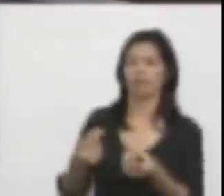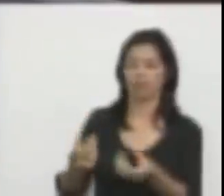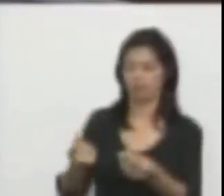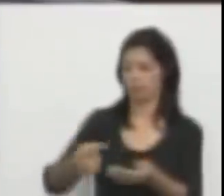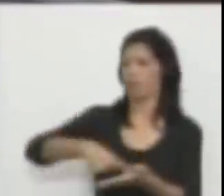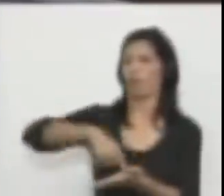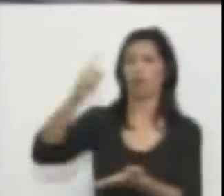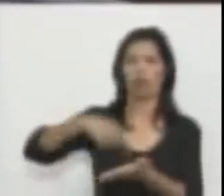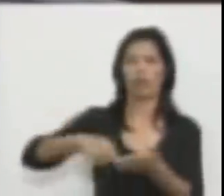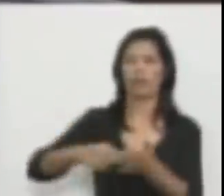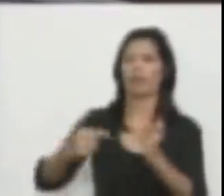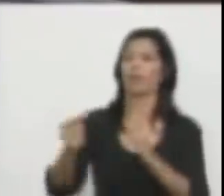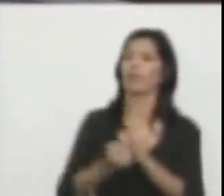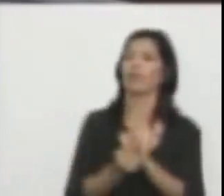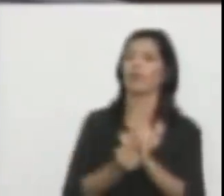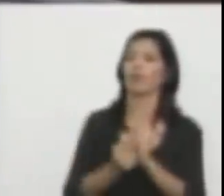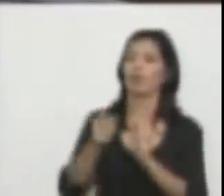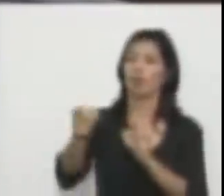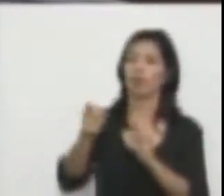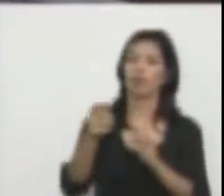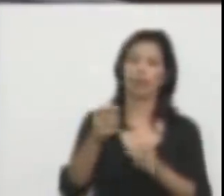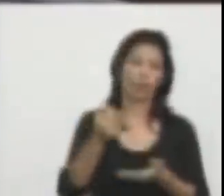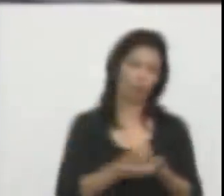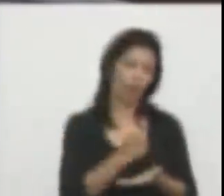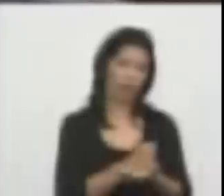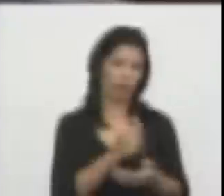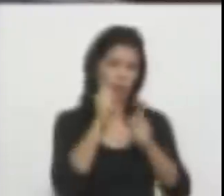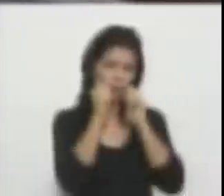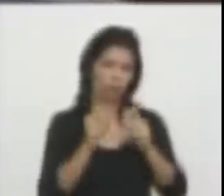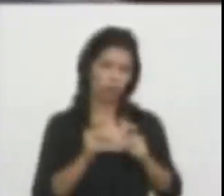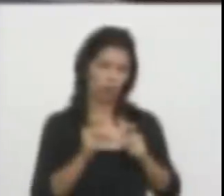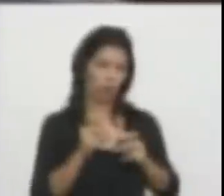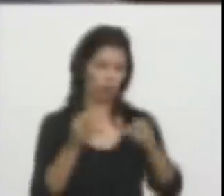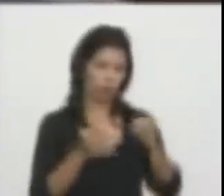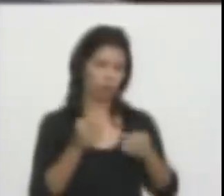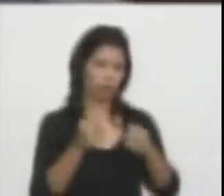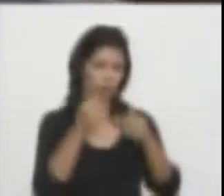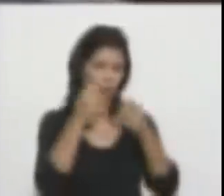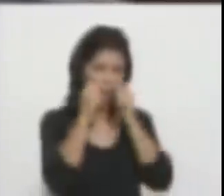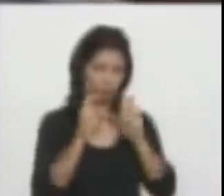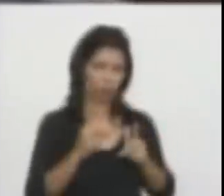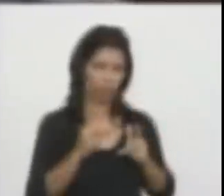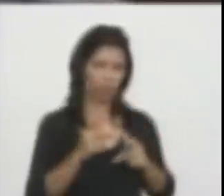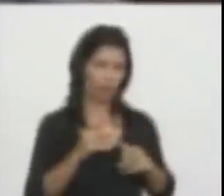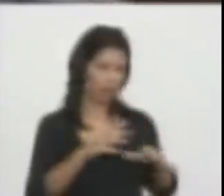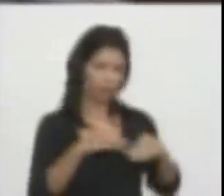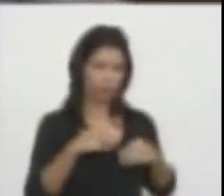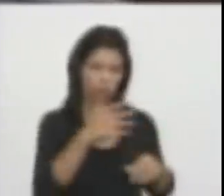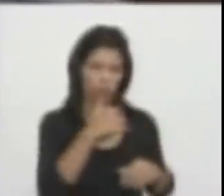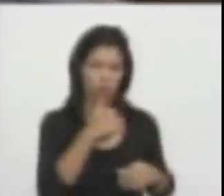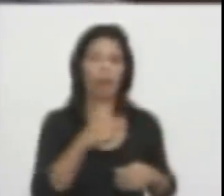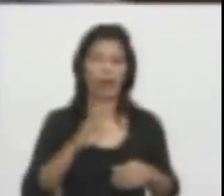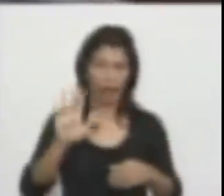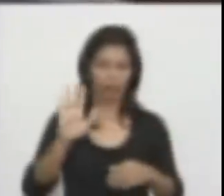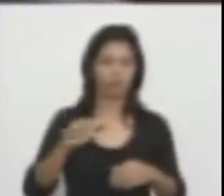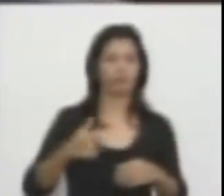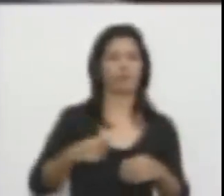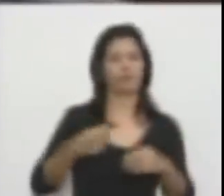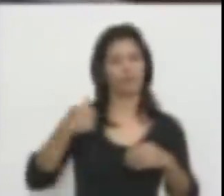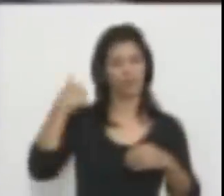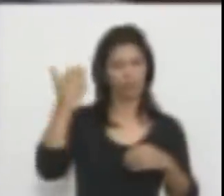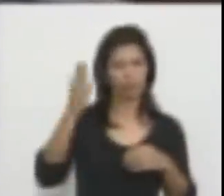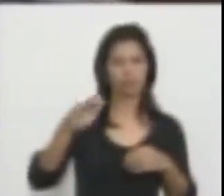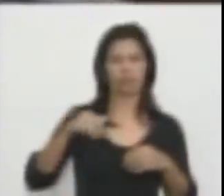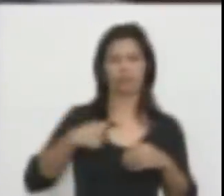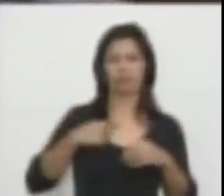matrimonio y que si esto no lo hacían, los notarios y los jueces, entonces harían un desfile masivo por los